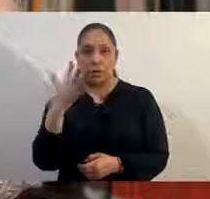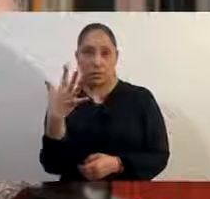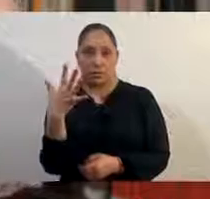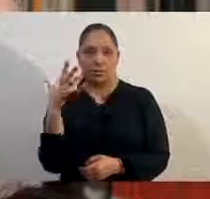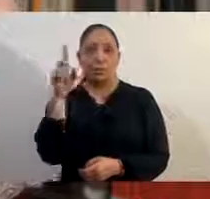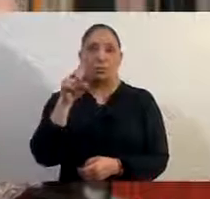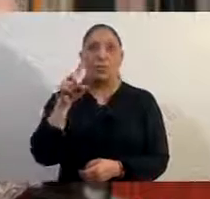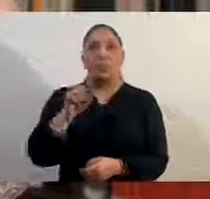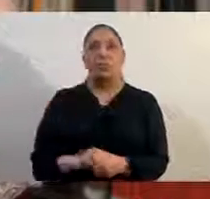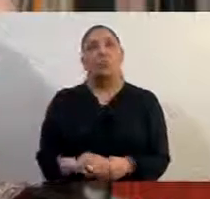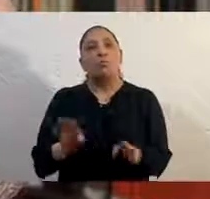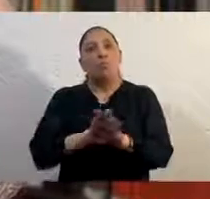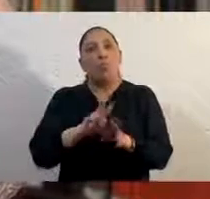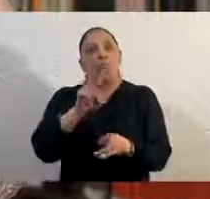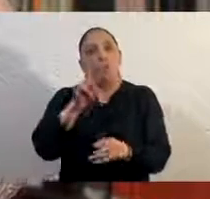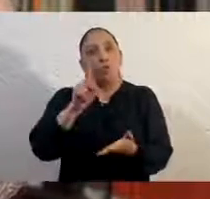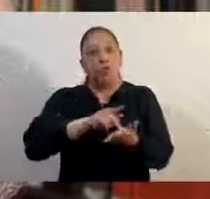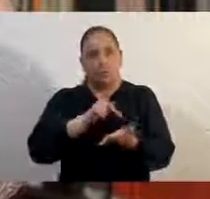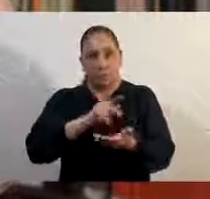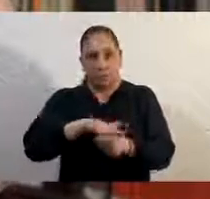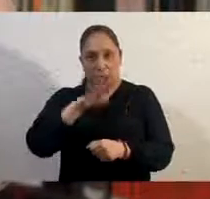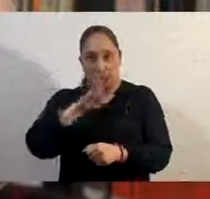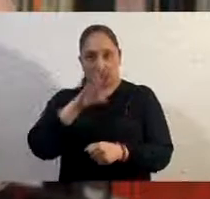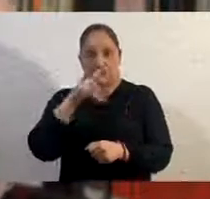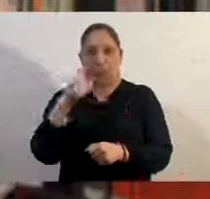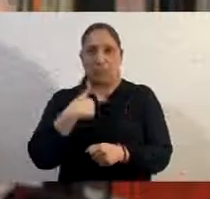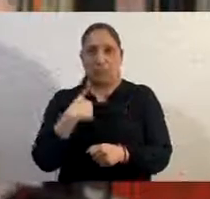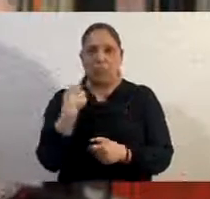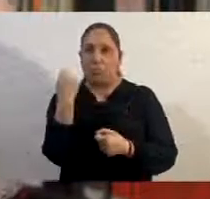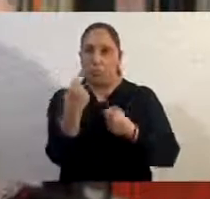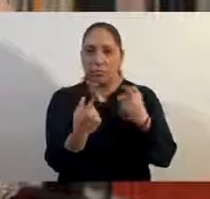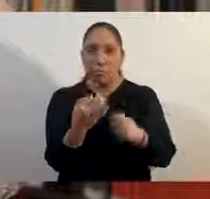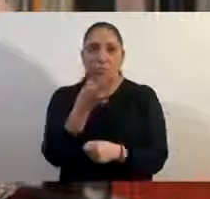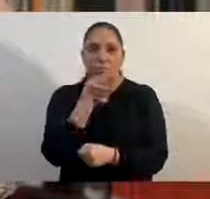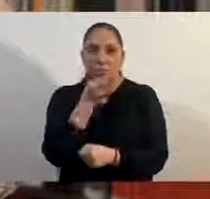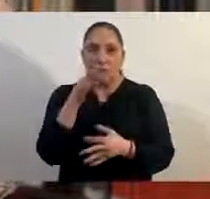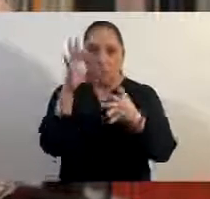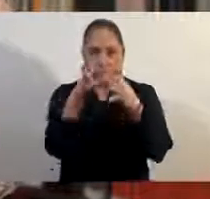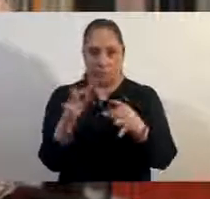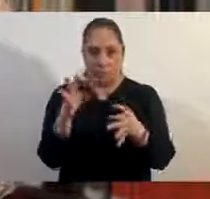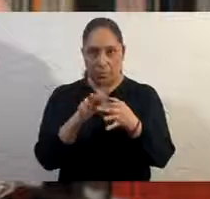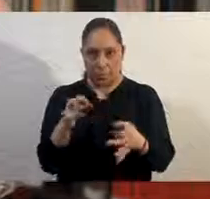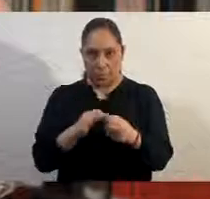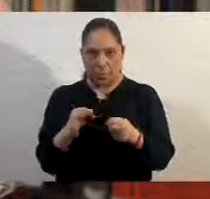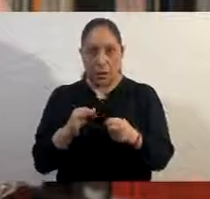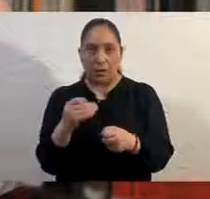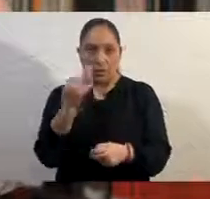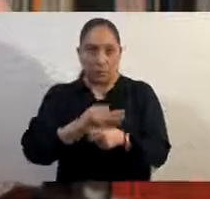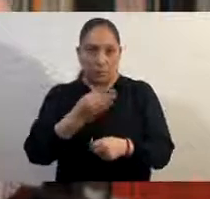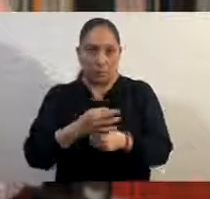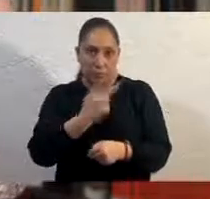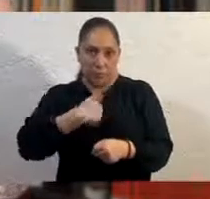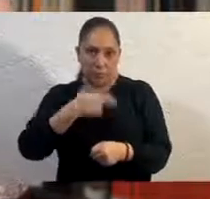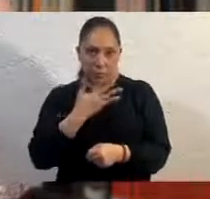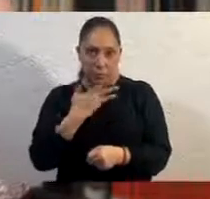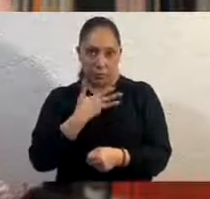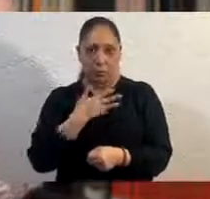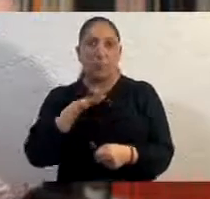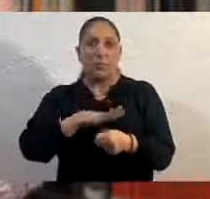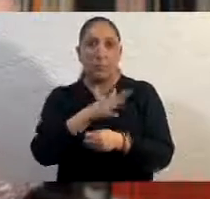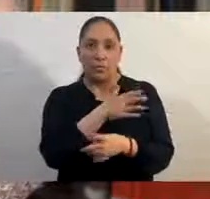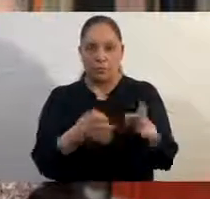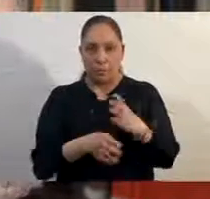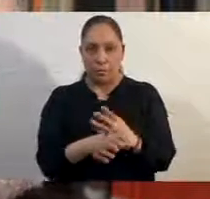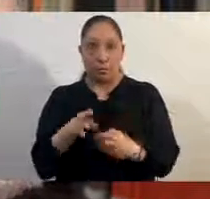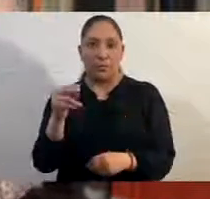es decir, prácticamente el doble. Me llevaré unos minutos explicar la situación en la que nos encontramos y las medidas que debemos